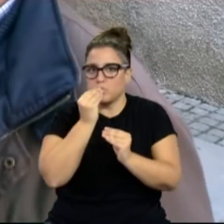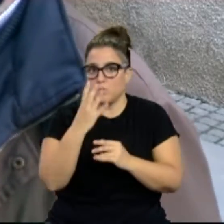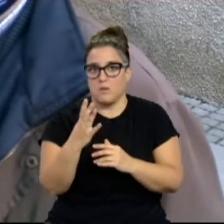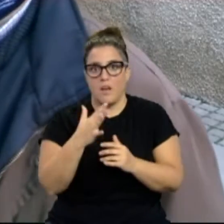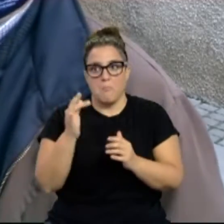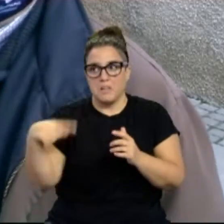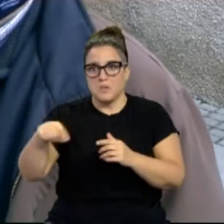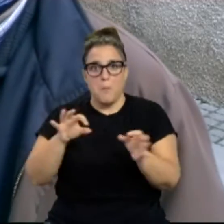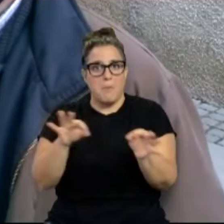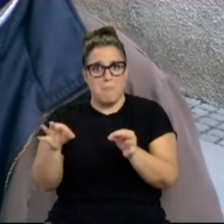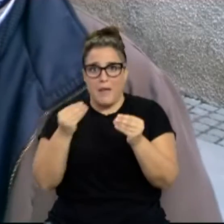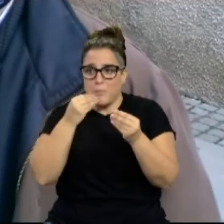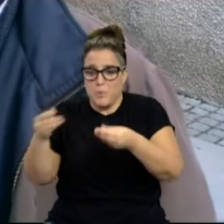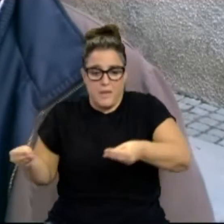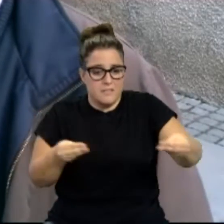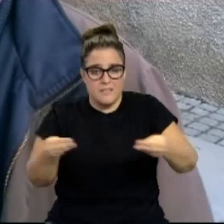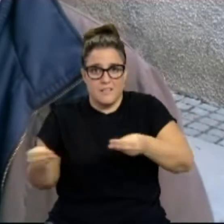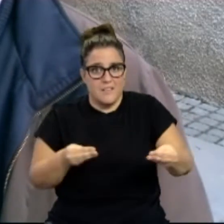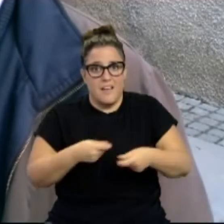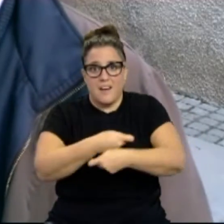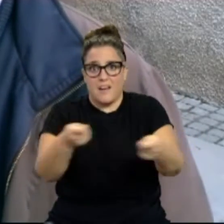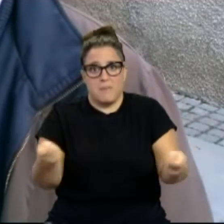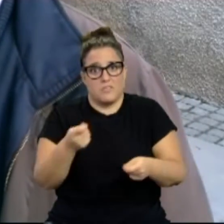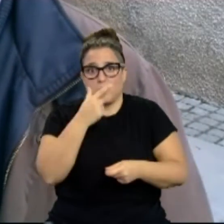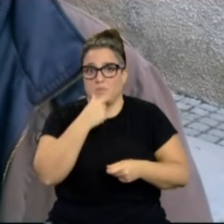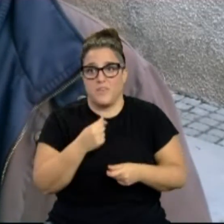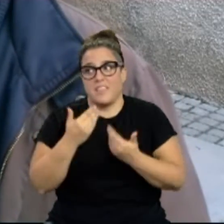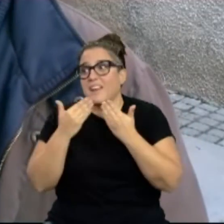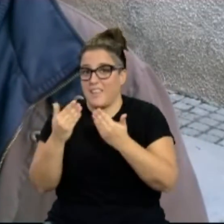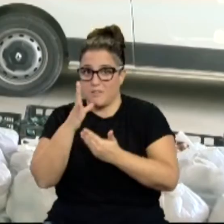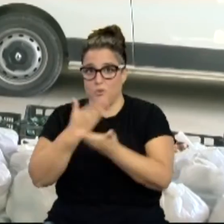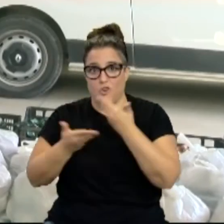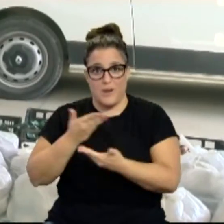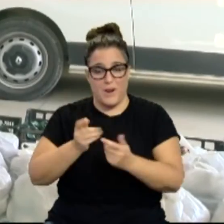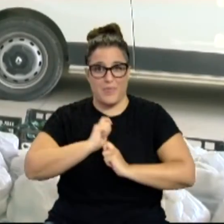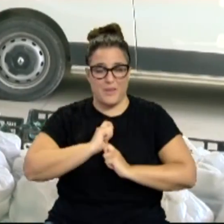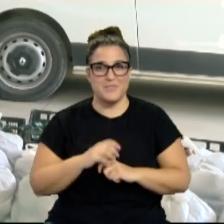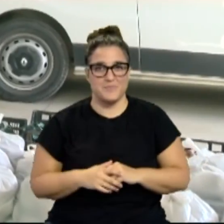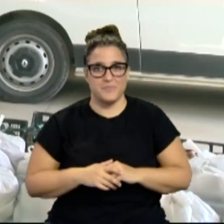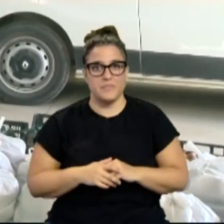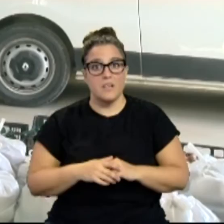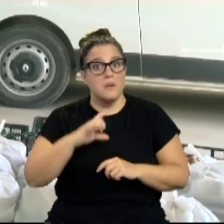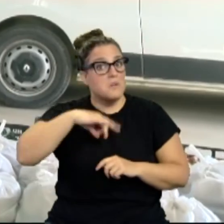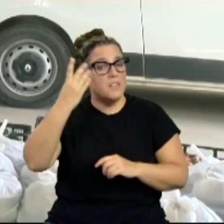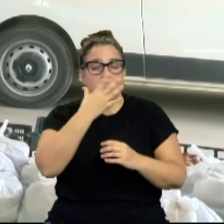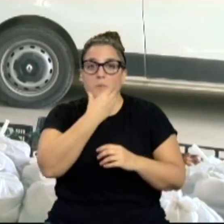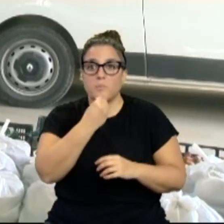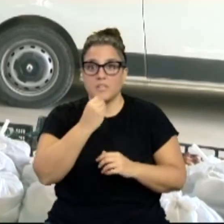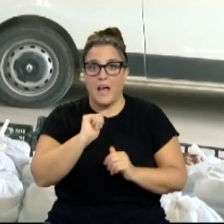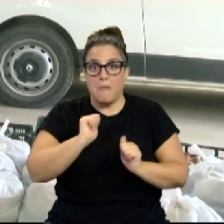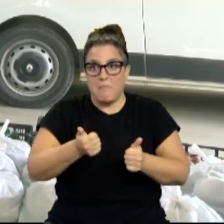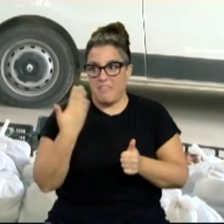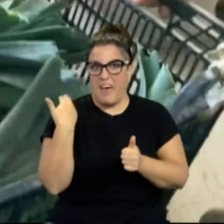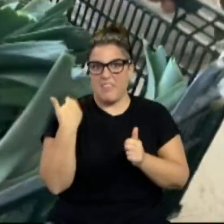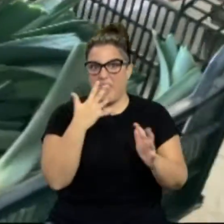tan preparadico todo que es fácil el reparto. Hay que agradecerles mucho la colaboración que nos prestan. Una bonita iniciativa que comenzó hace una década y